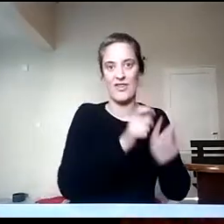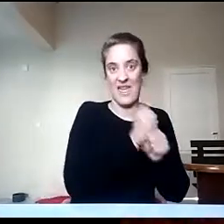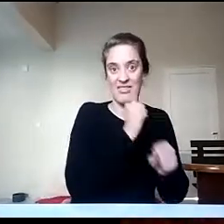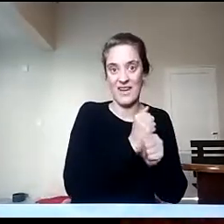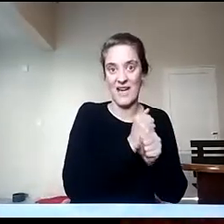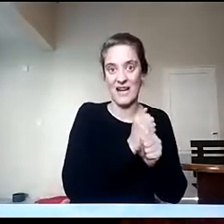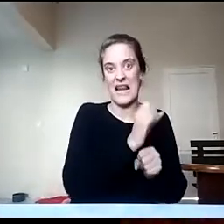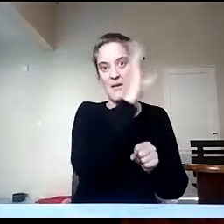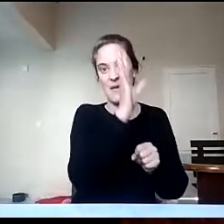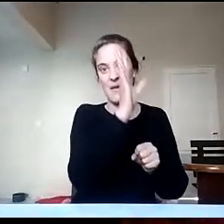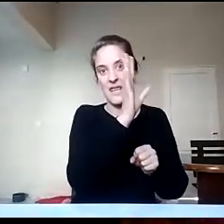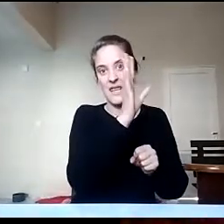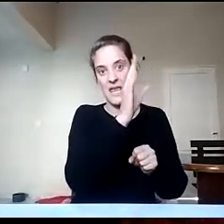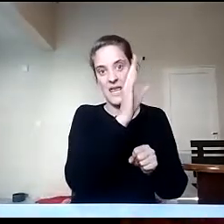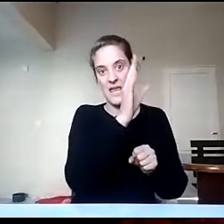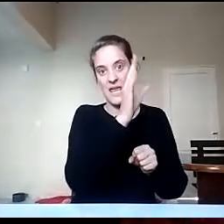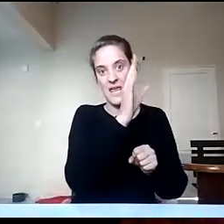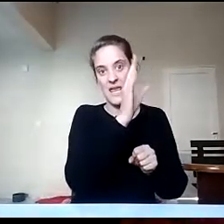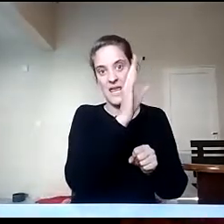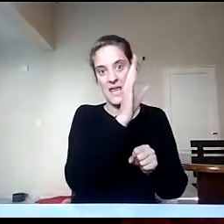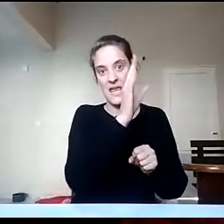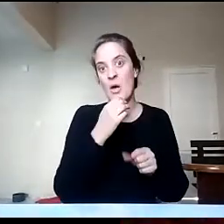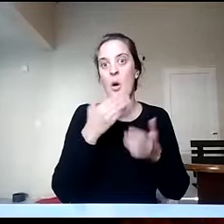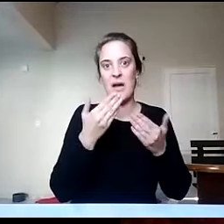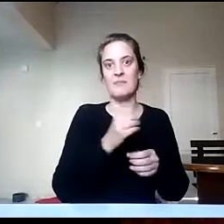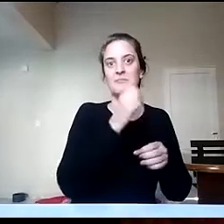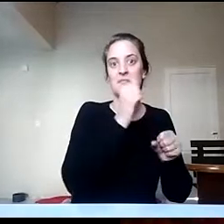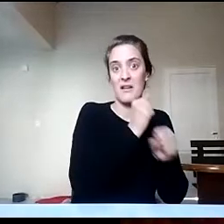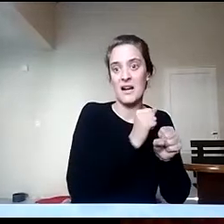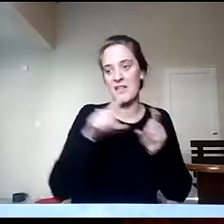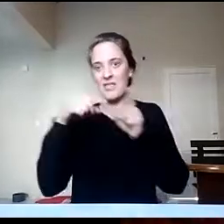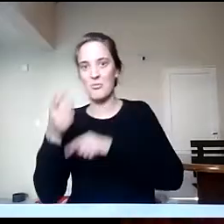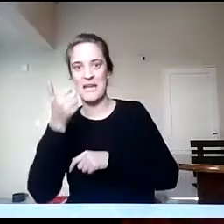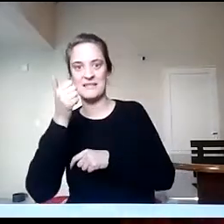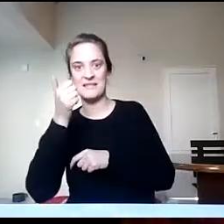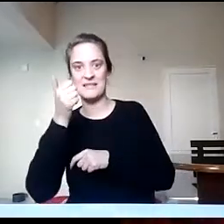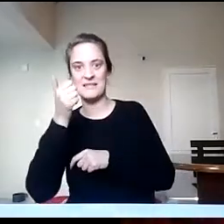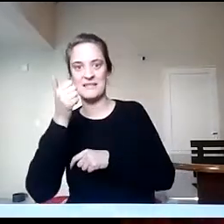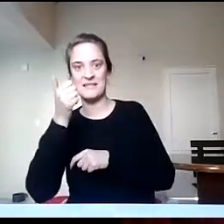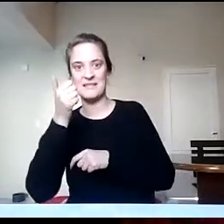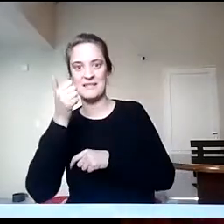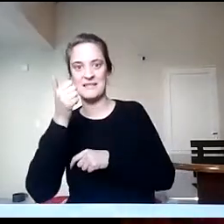y a partir de las 18 horas pueden optar por el cursado de esta carrera.